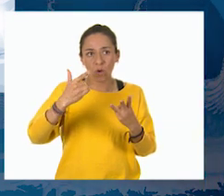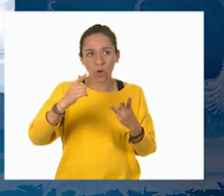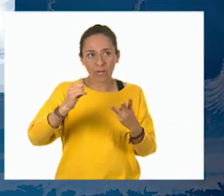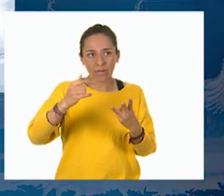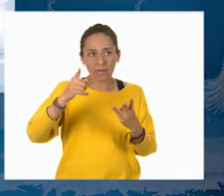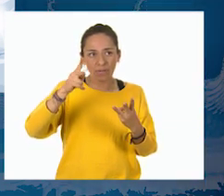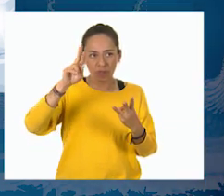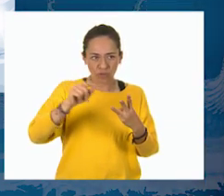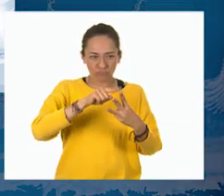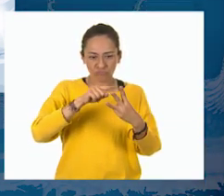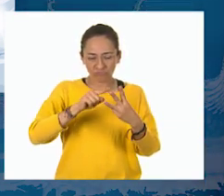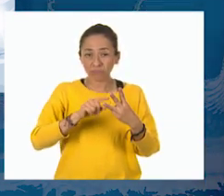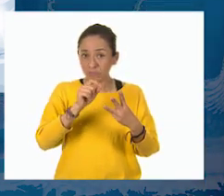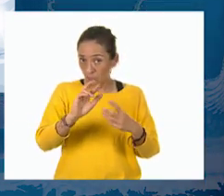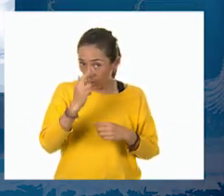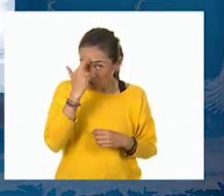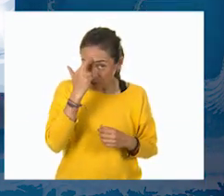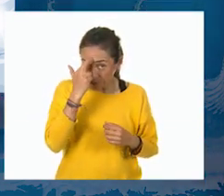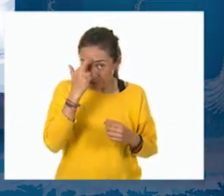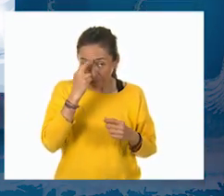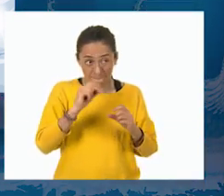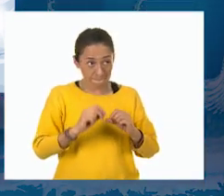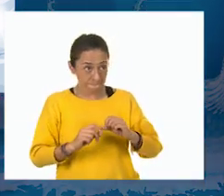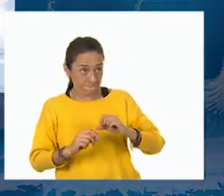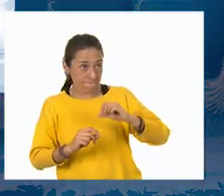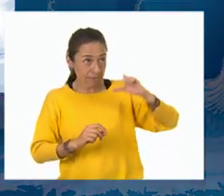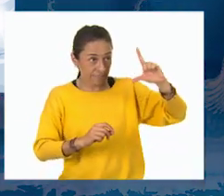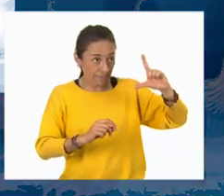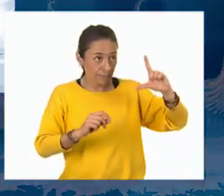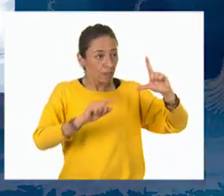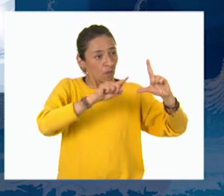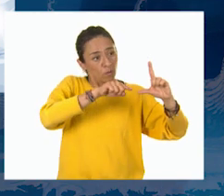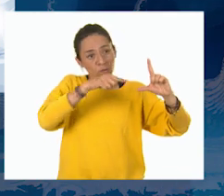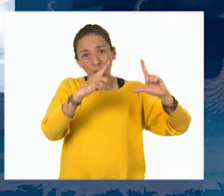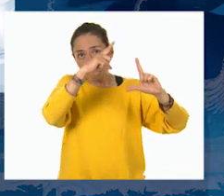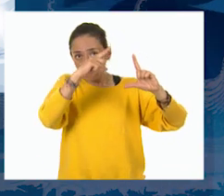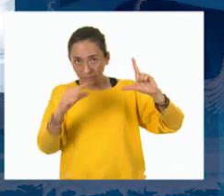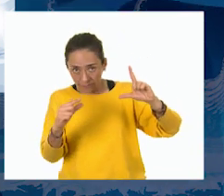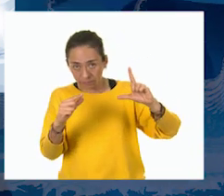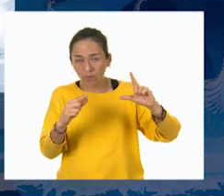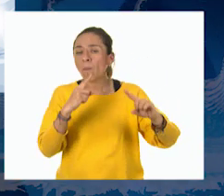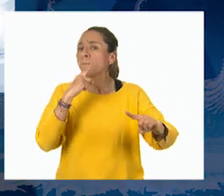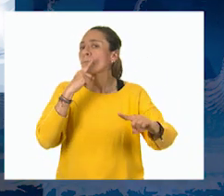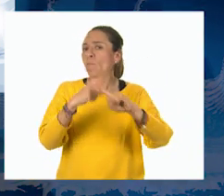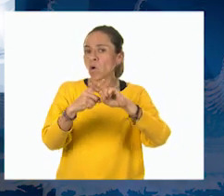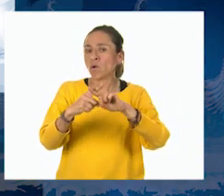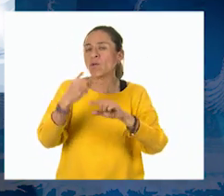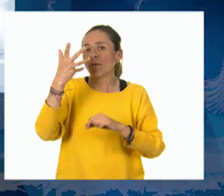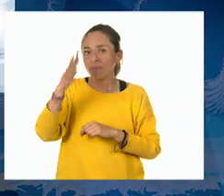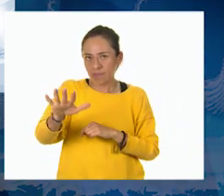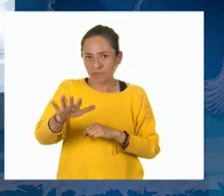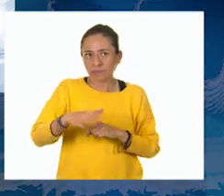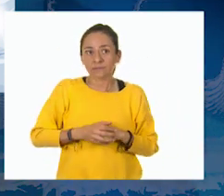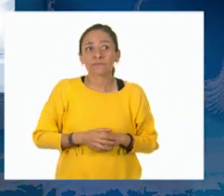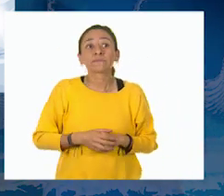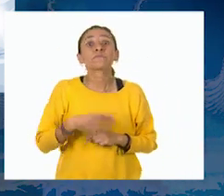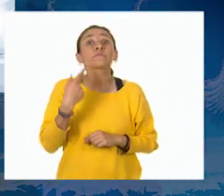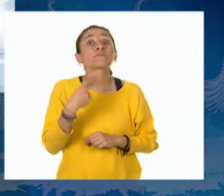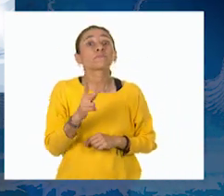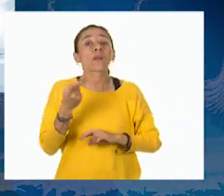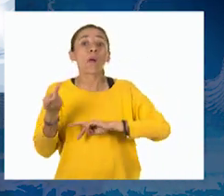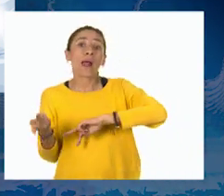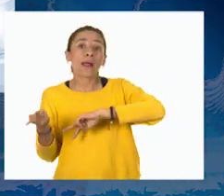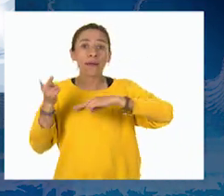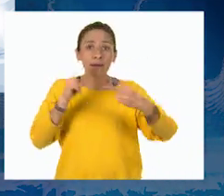convertir de una unidad mayor a una unidad inmediata inferior, multiplicamos por 10. En cambio, para